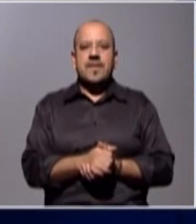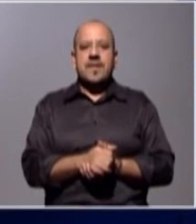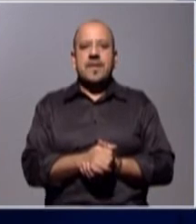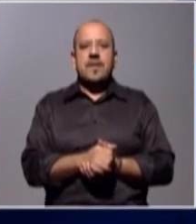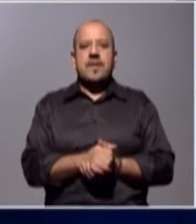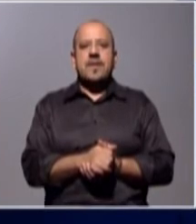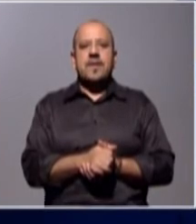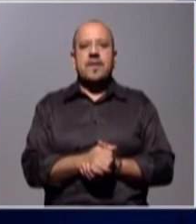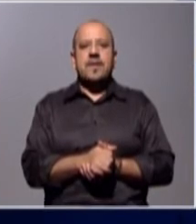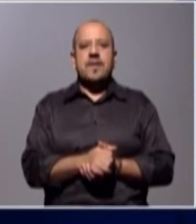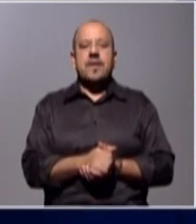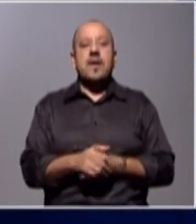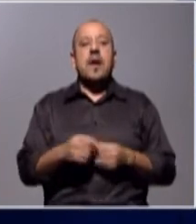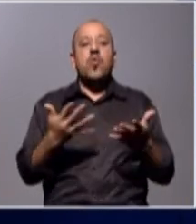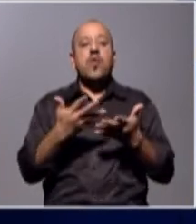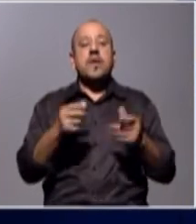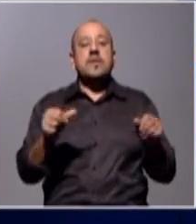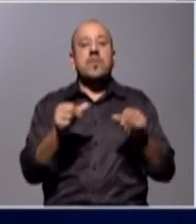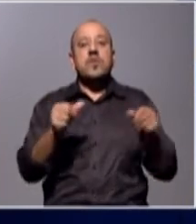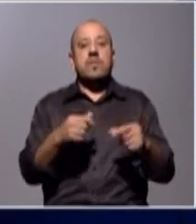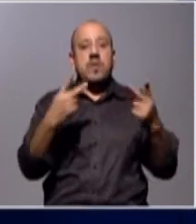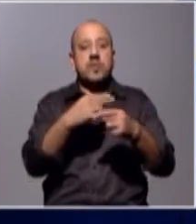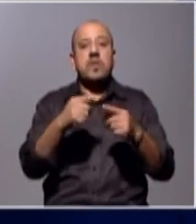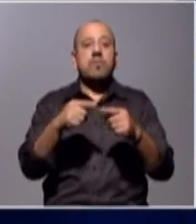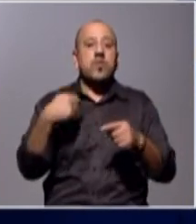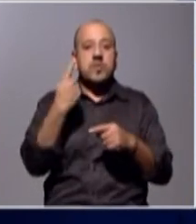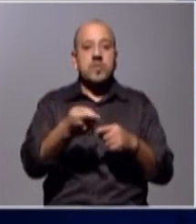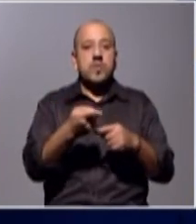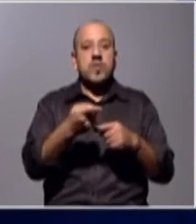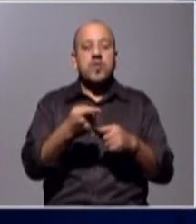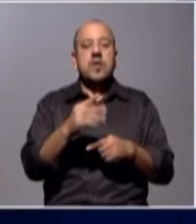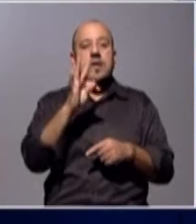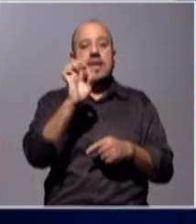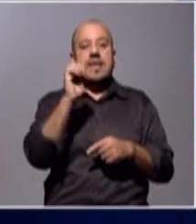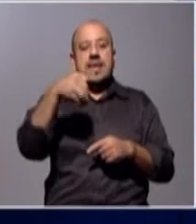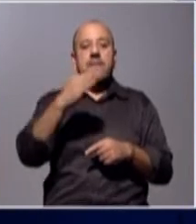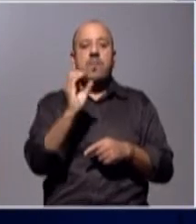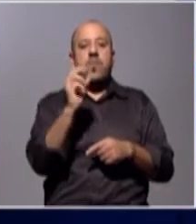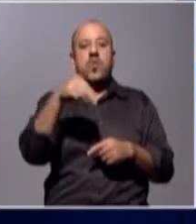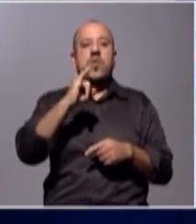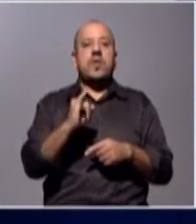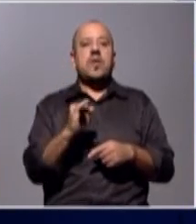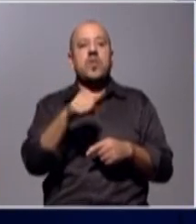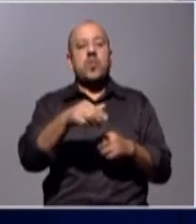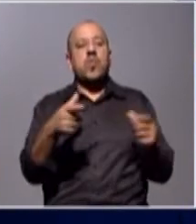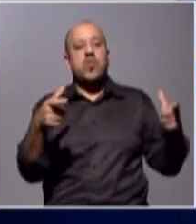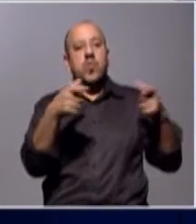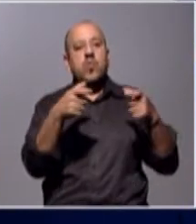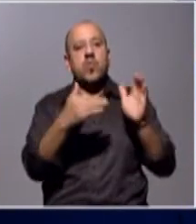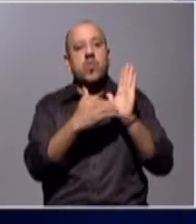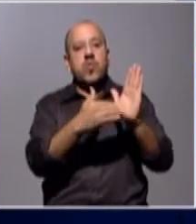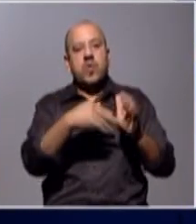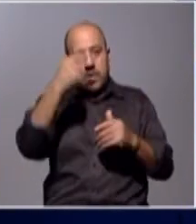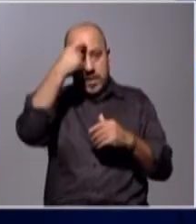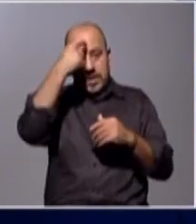Nos vamos entonces a la primera pausa, en el próximo bloque Jorge Temponi va a estar hablando con un grupo de representantes de